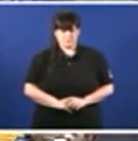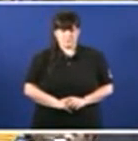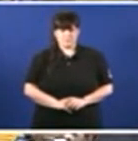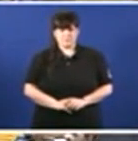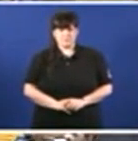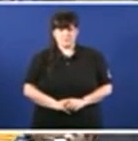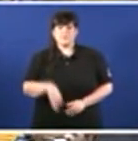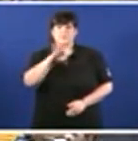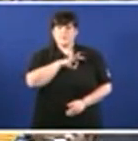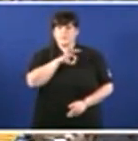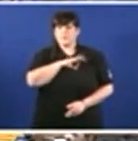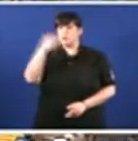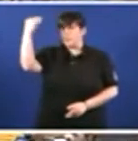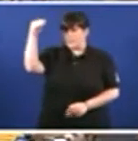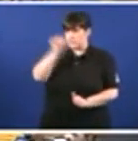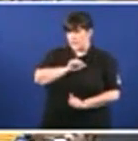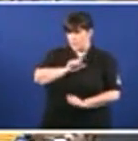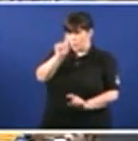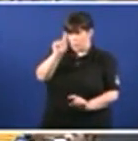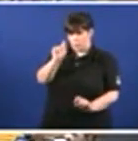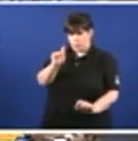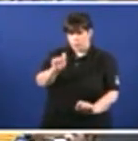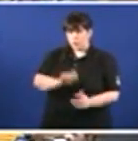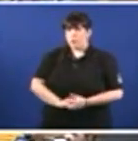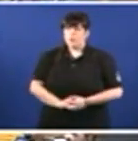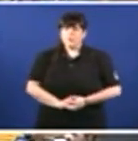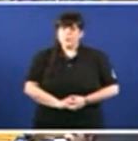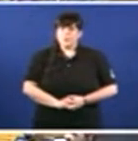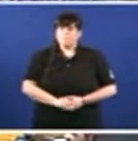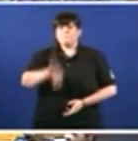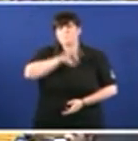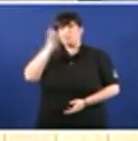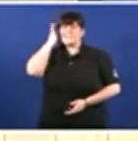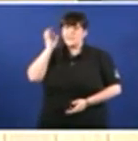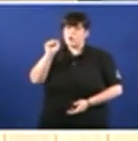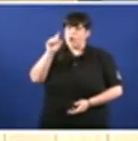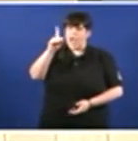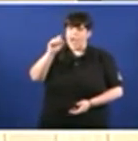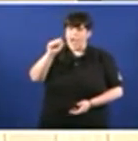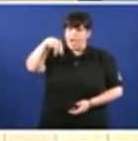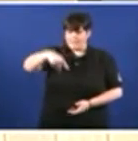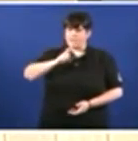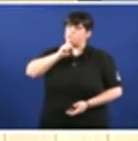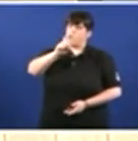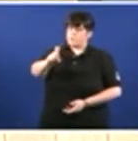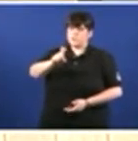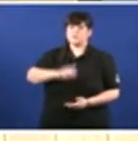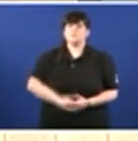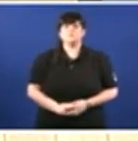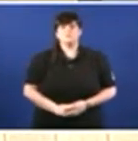Señor presidente espere un momento Señora Adán unha chamada a orde Non